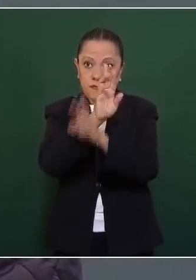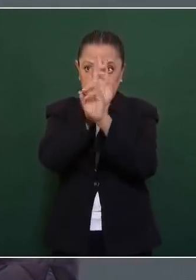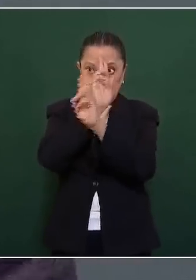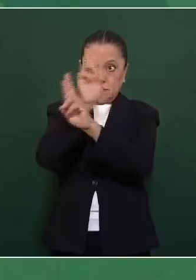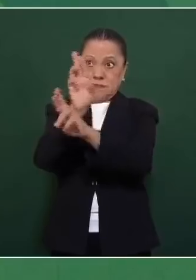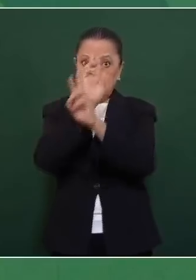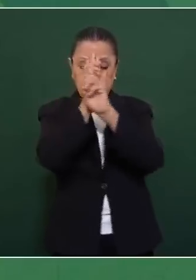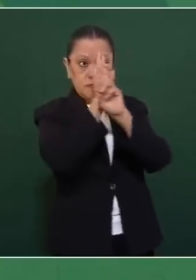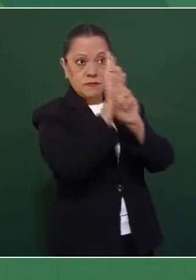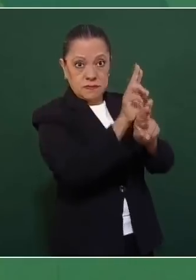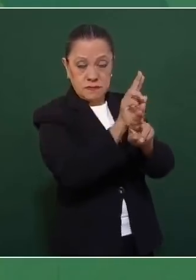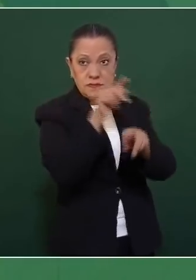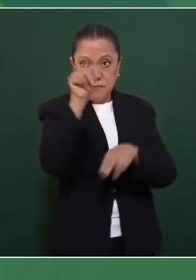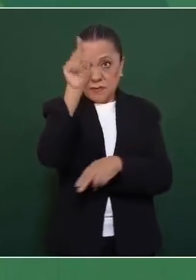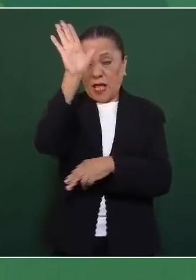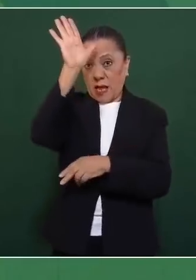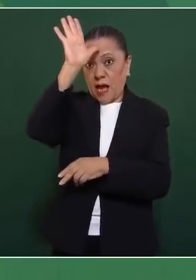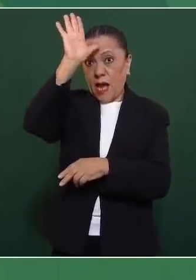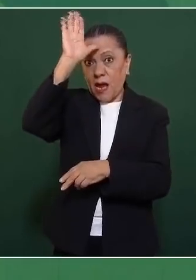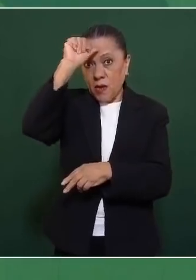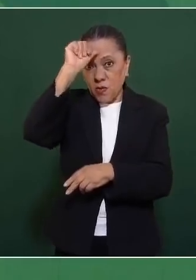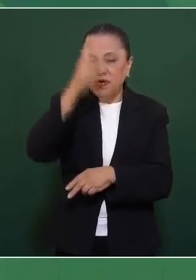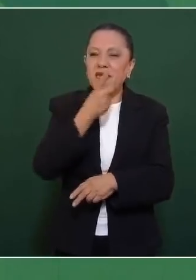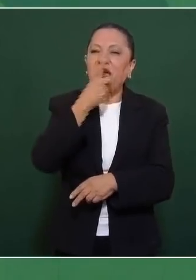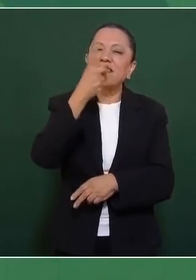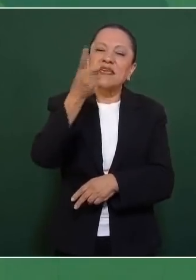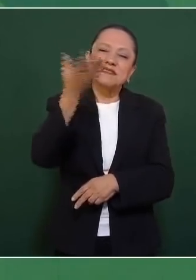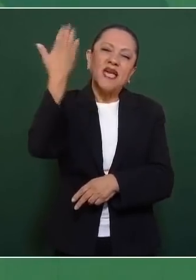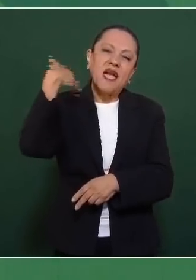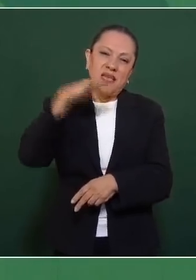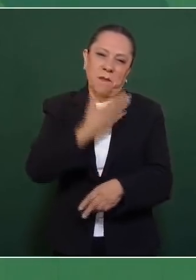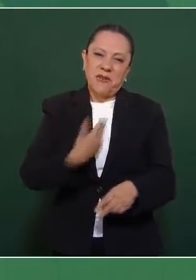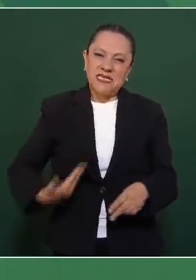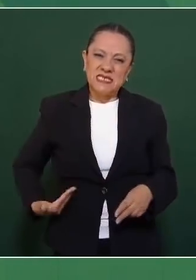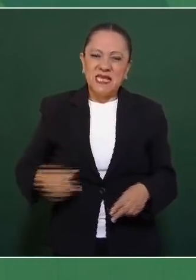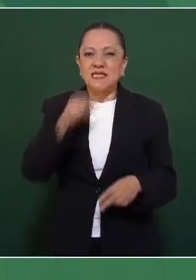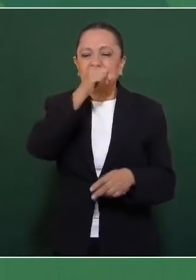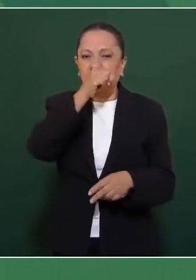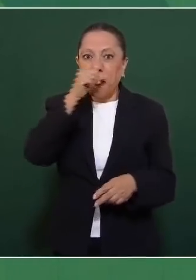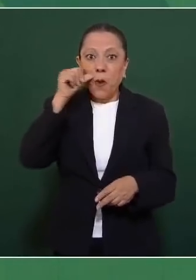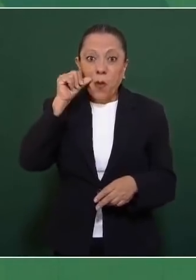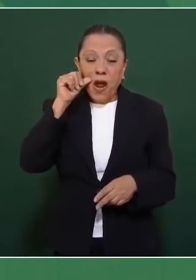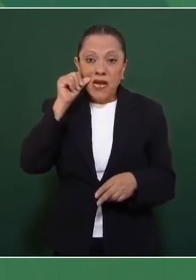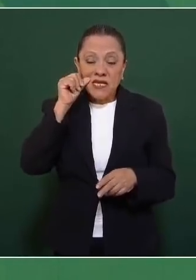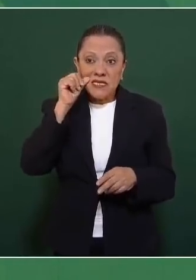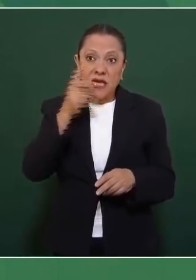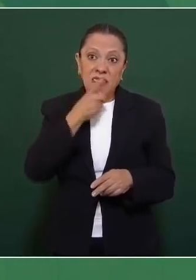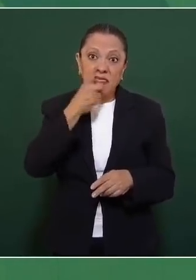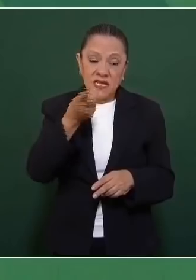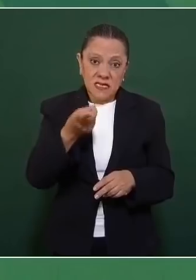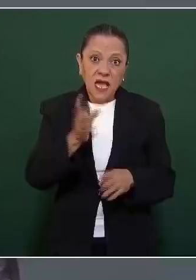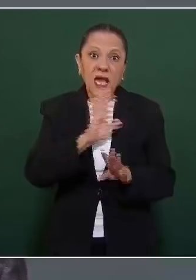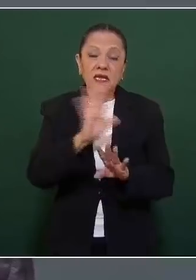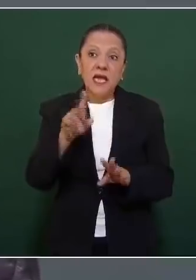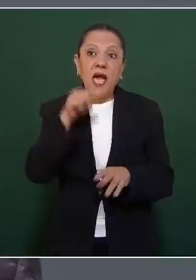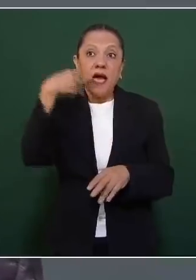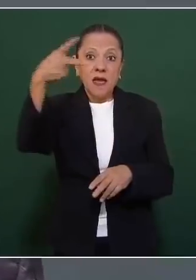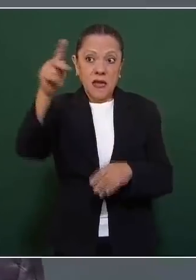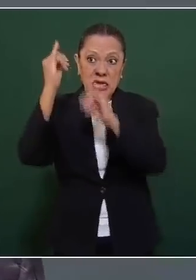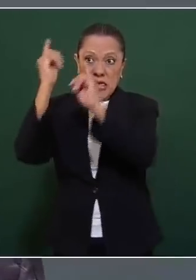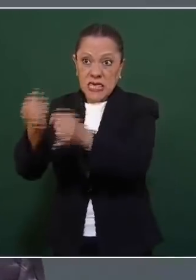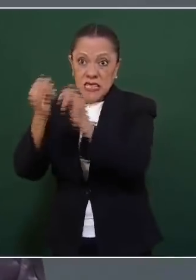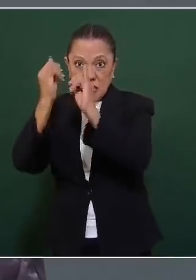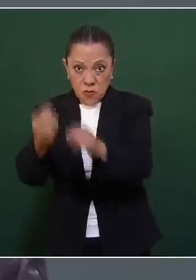Que recuerden lo que decía el presidente Juárez, entre los individuos como entre las naciones el